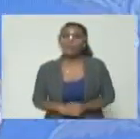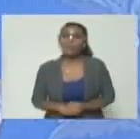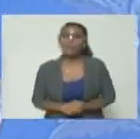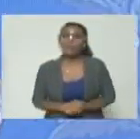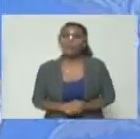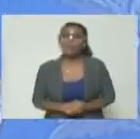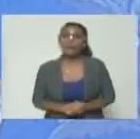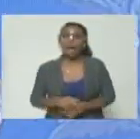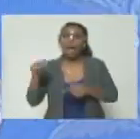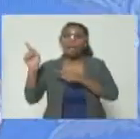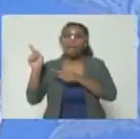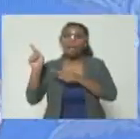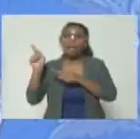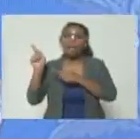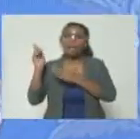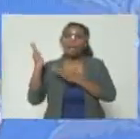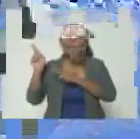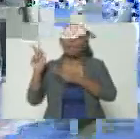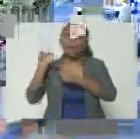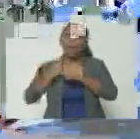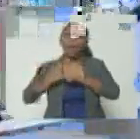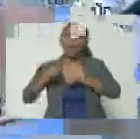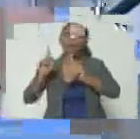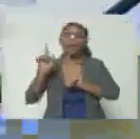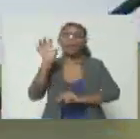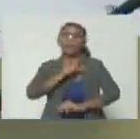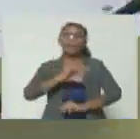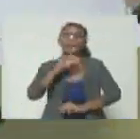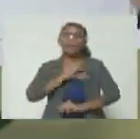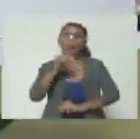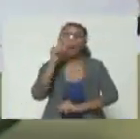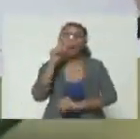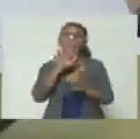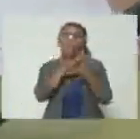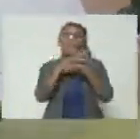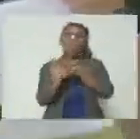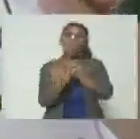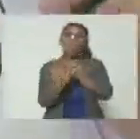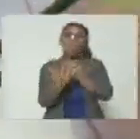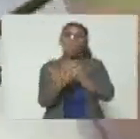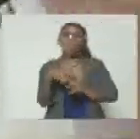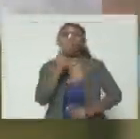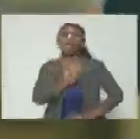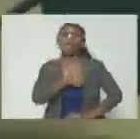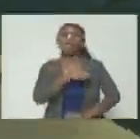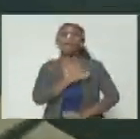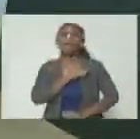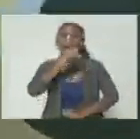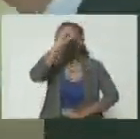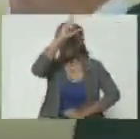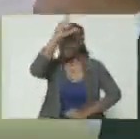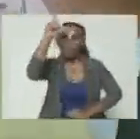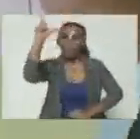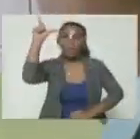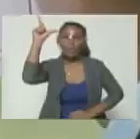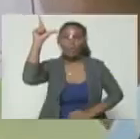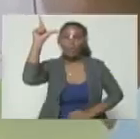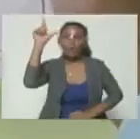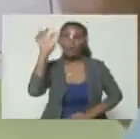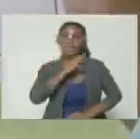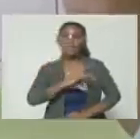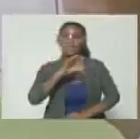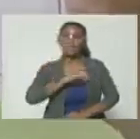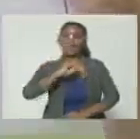Aquí está el sociópata del barrio Salamanca de Madrid, Leopoldo López, con el señor